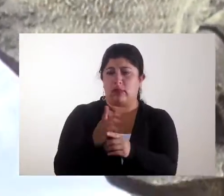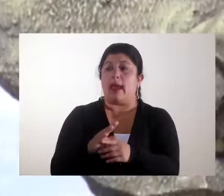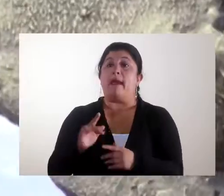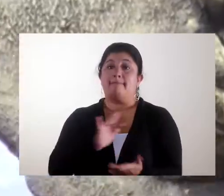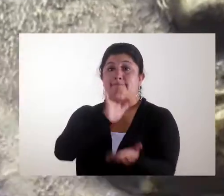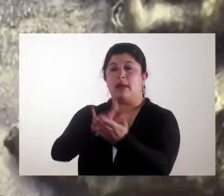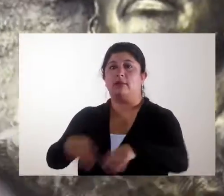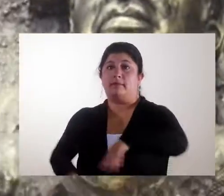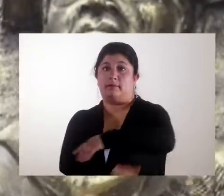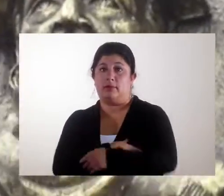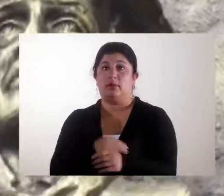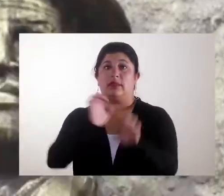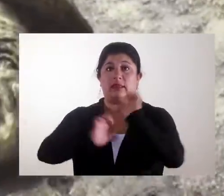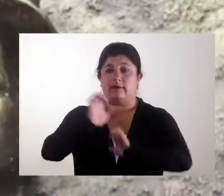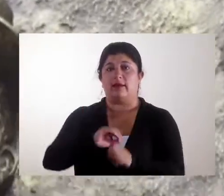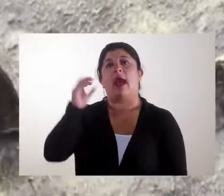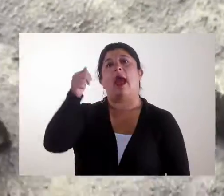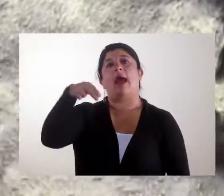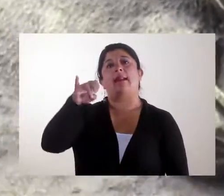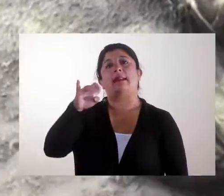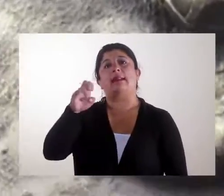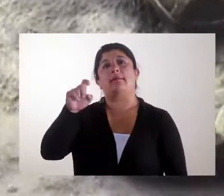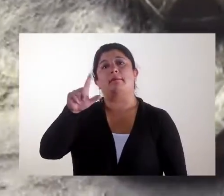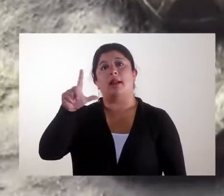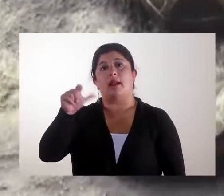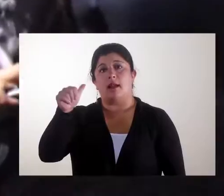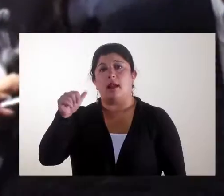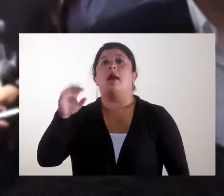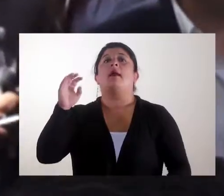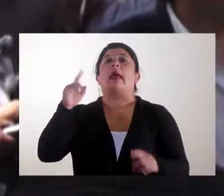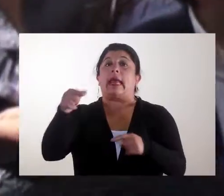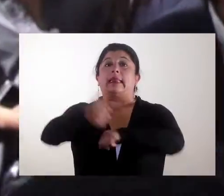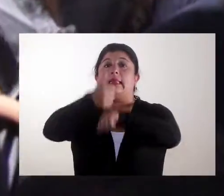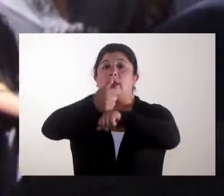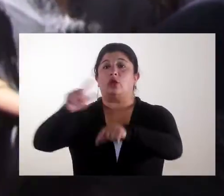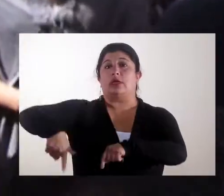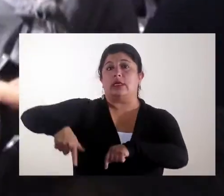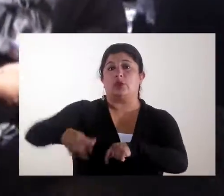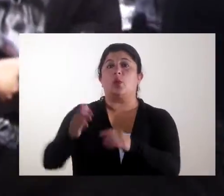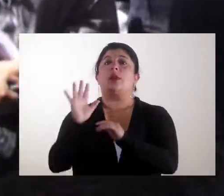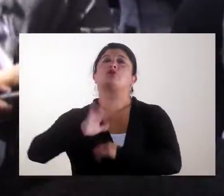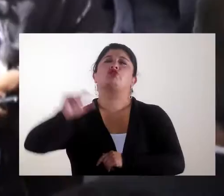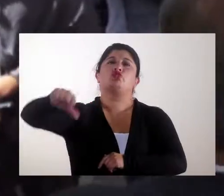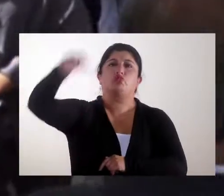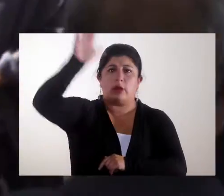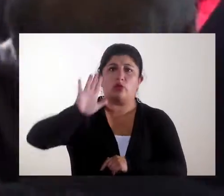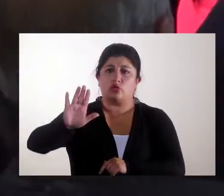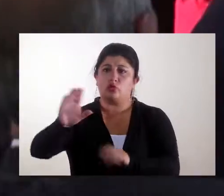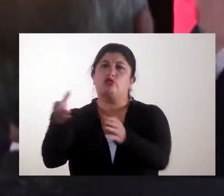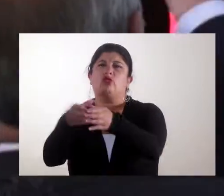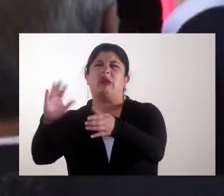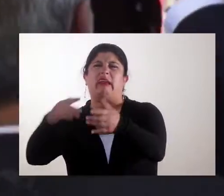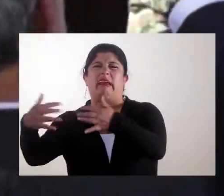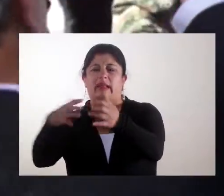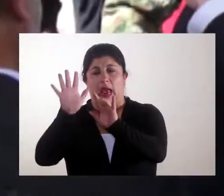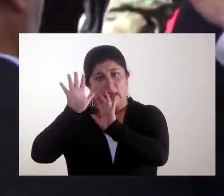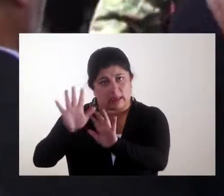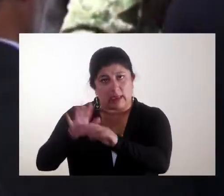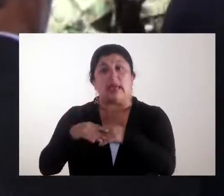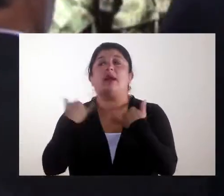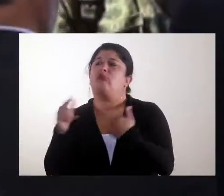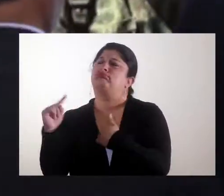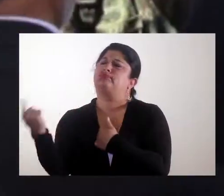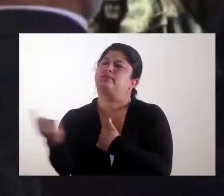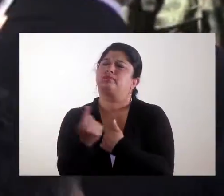pública que dieron su vida en el cumplimiento de su misión. Con la presencia del viceministro de Defensa Aníbal Fernández de Soto, el mayor general Juan